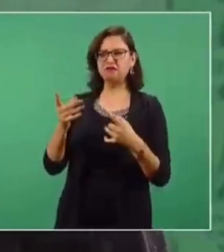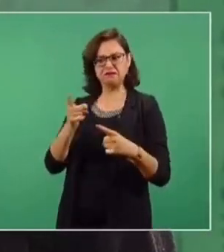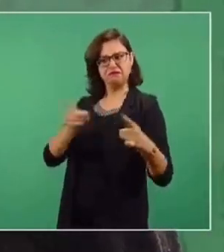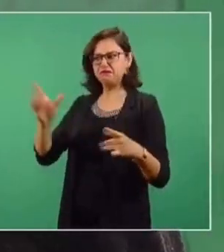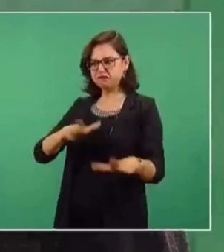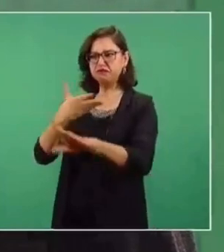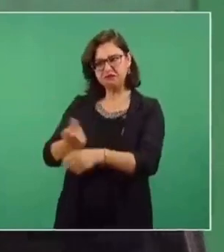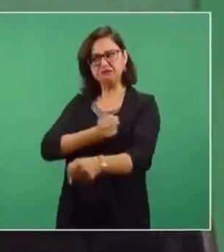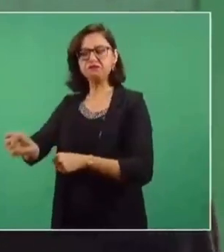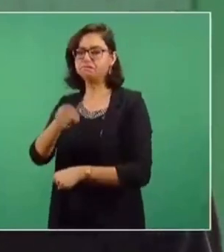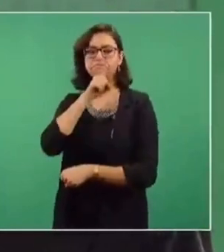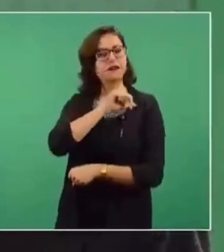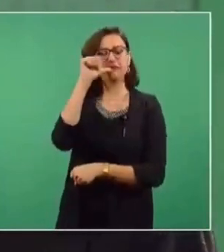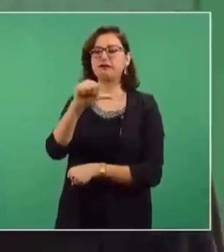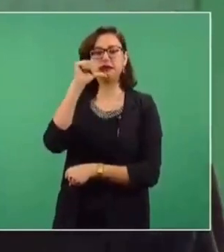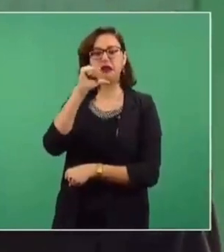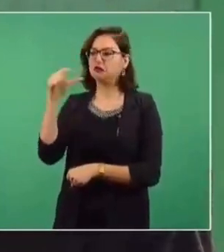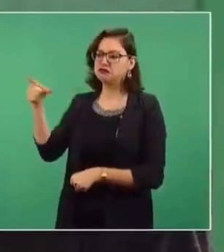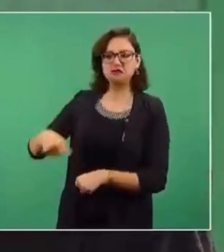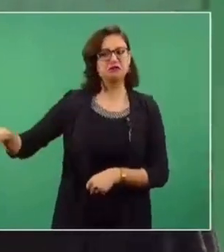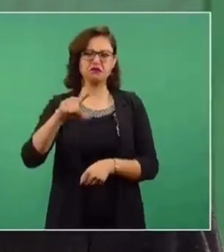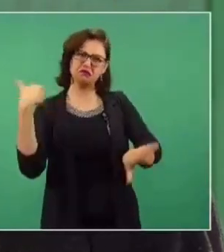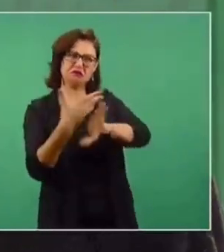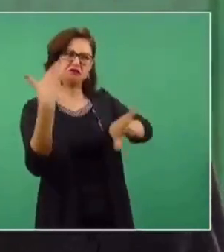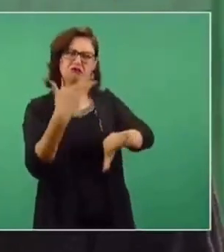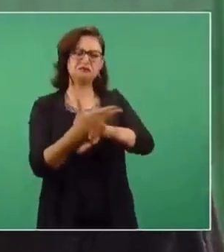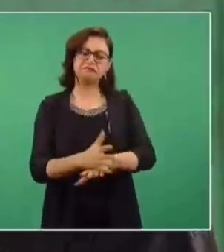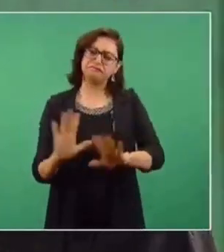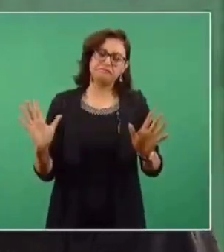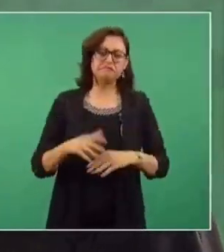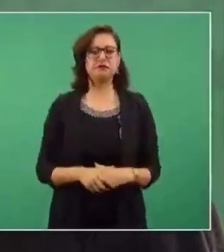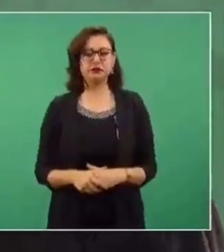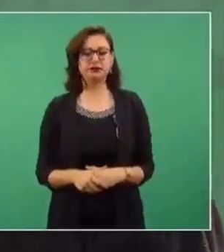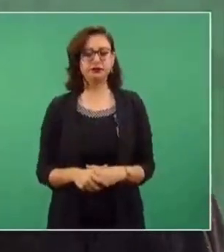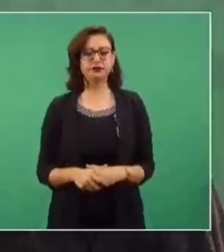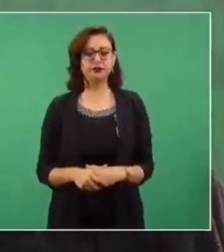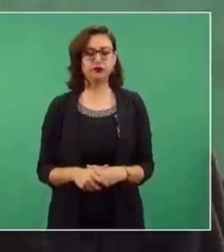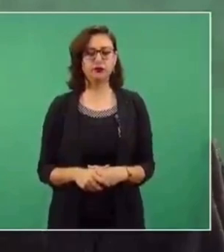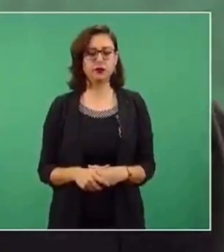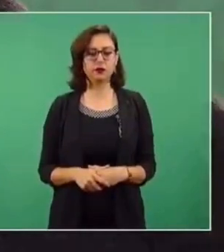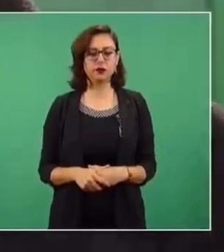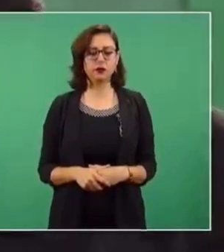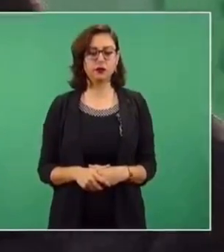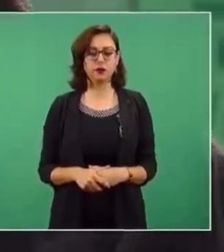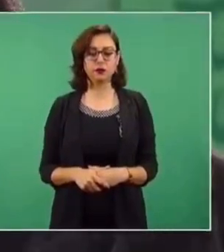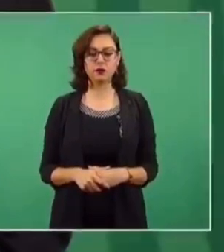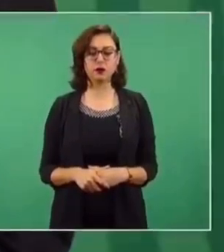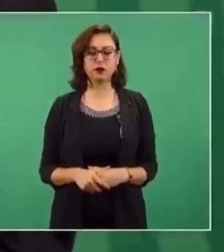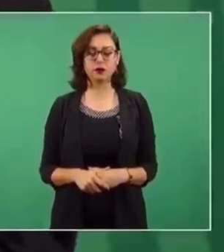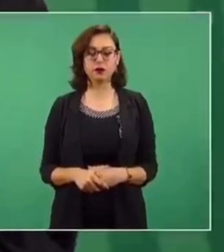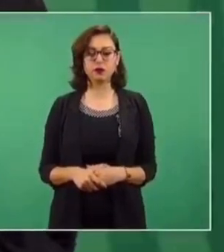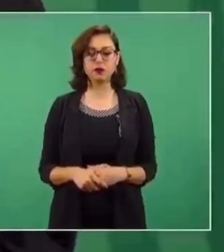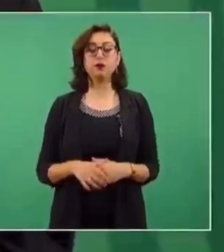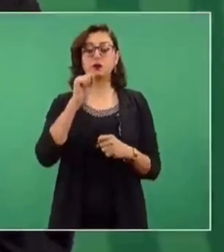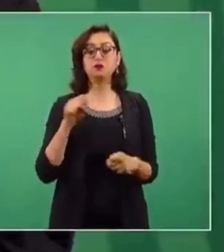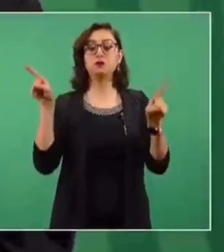manifestantes, a quienes protestaron. También celebro que haya ayudado